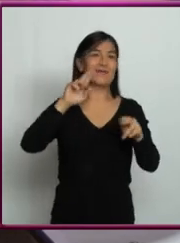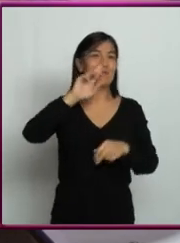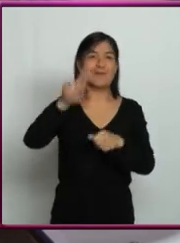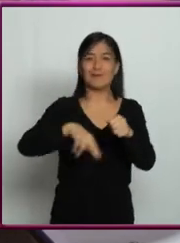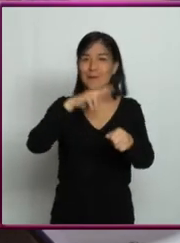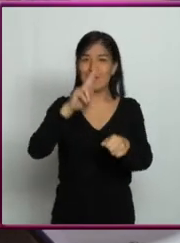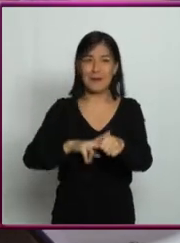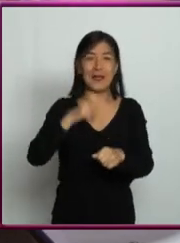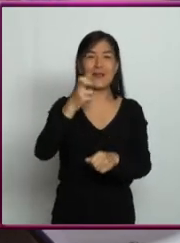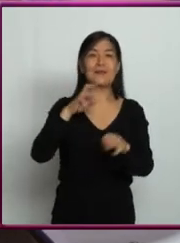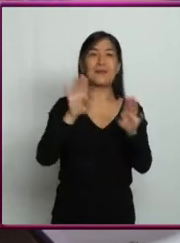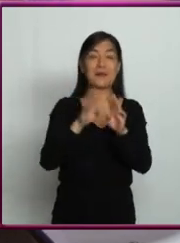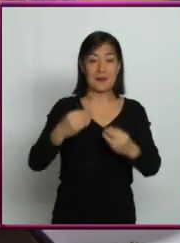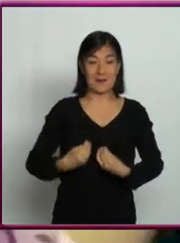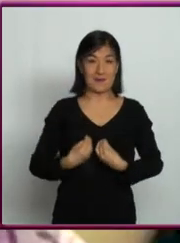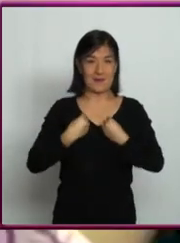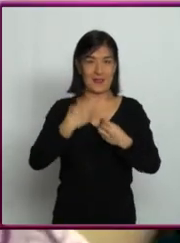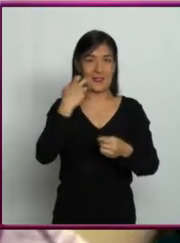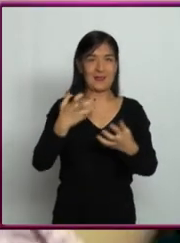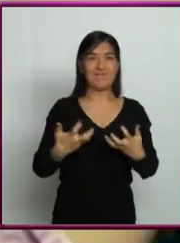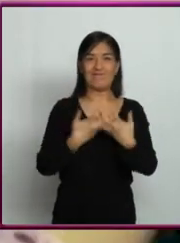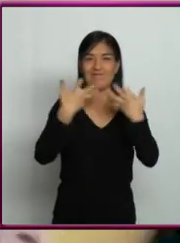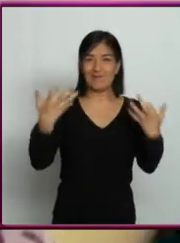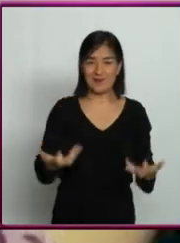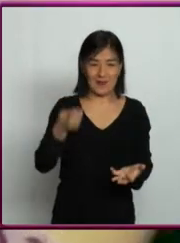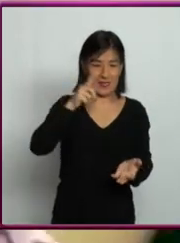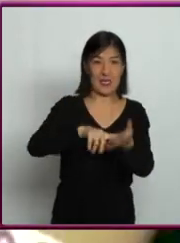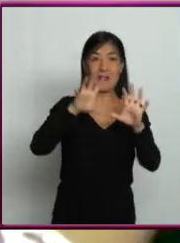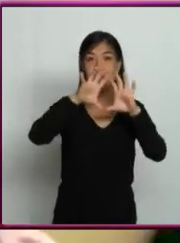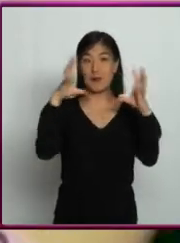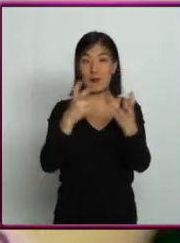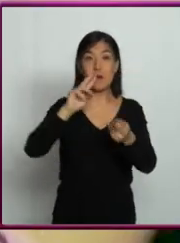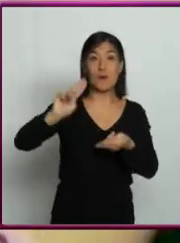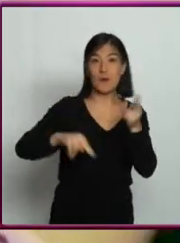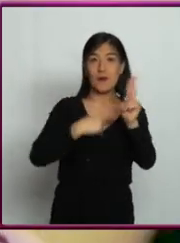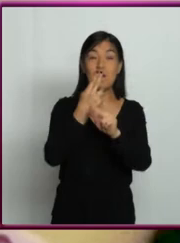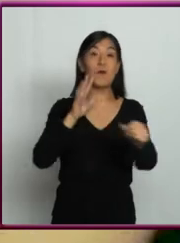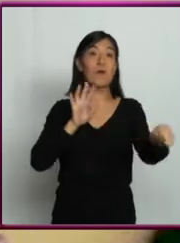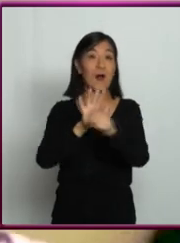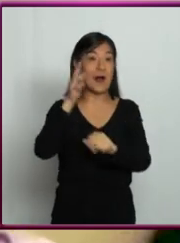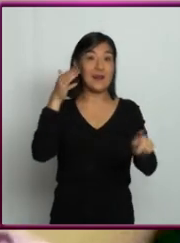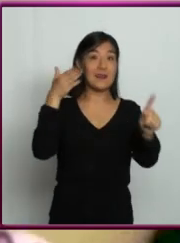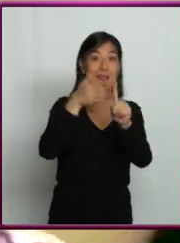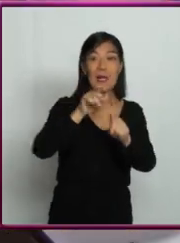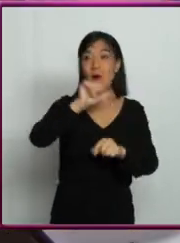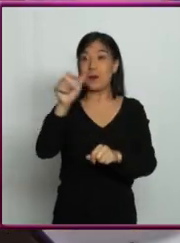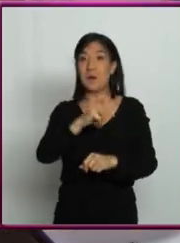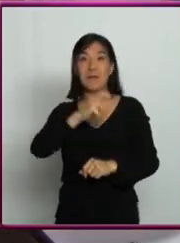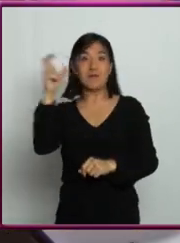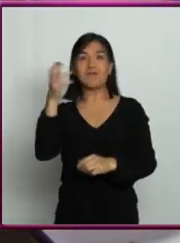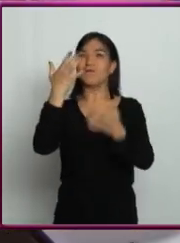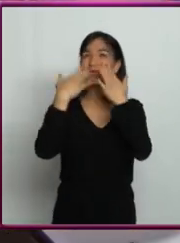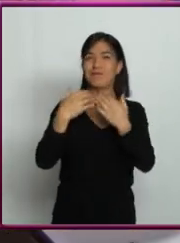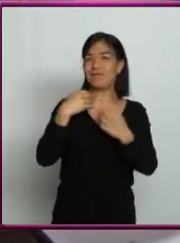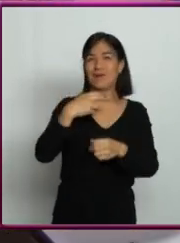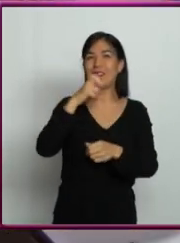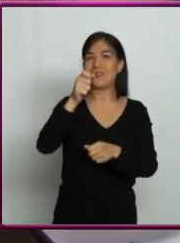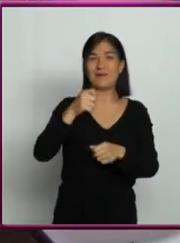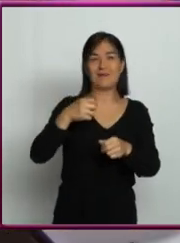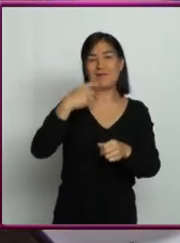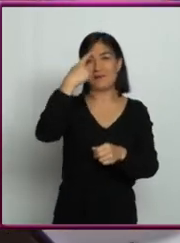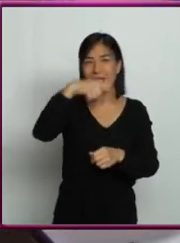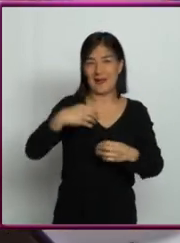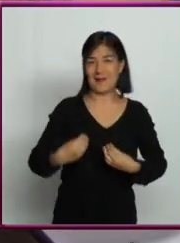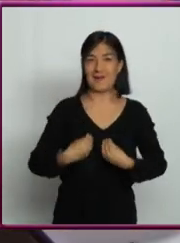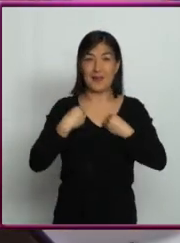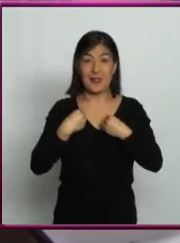La vida de la Tierra sería un ejemplo más de la vida en el universo. Aún no hemos encontrado vida en ningún lado, pero tenemos una serie de estrategias